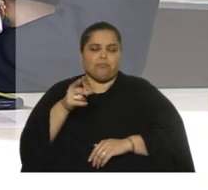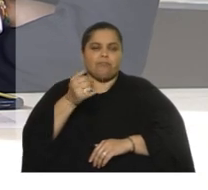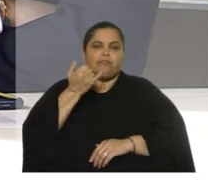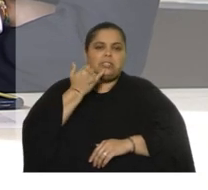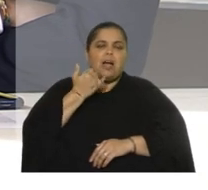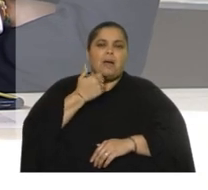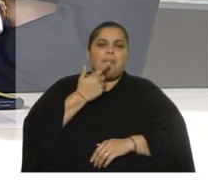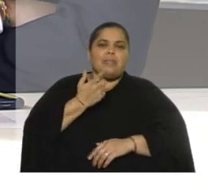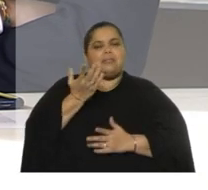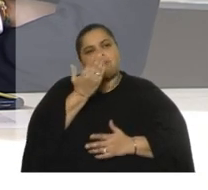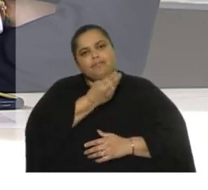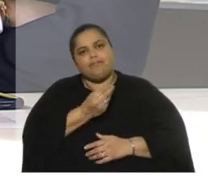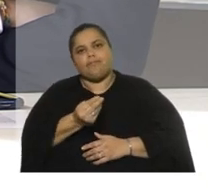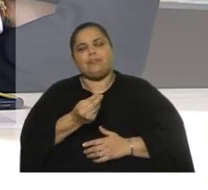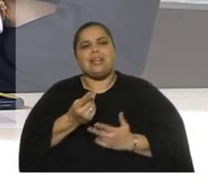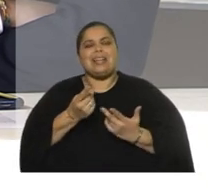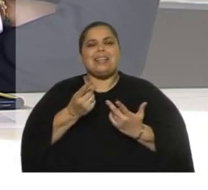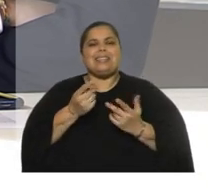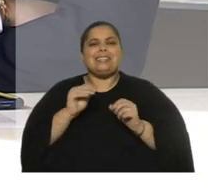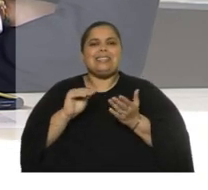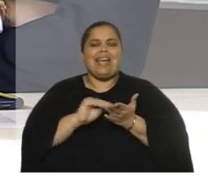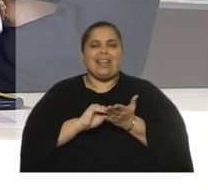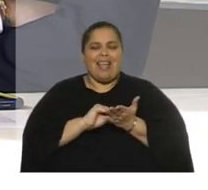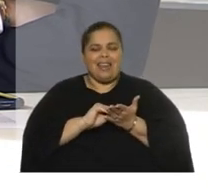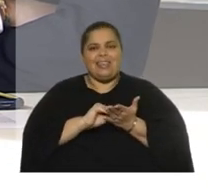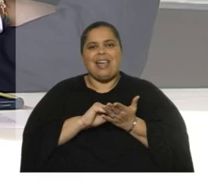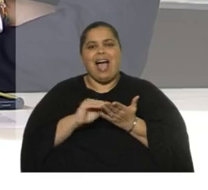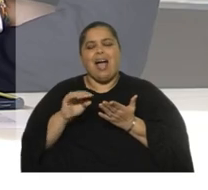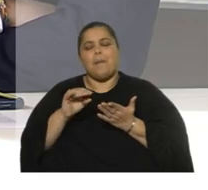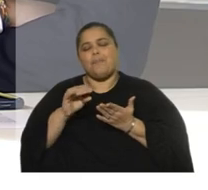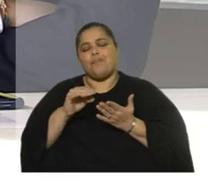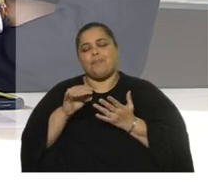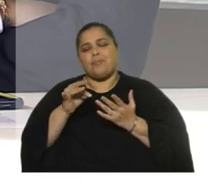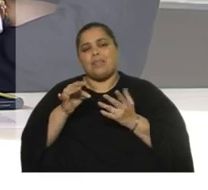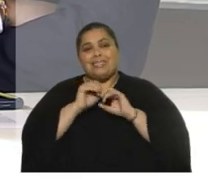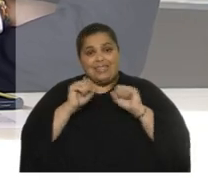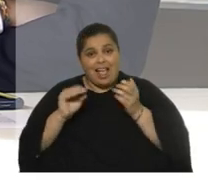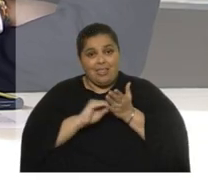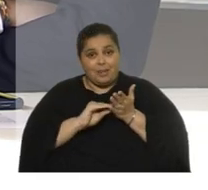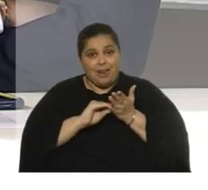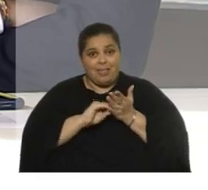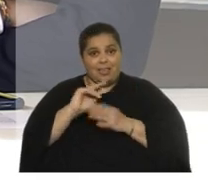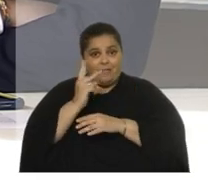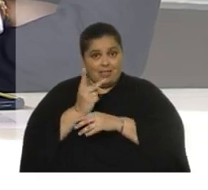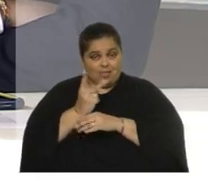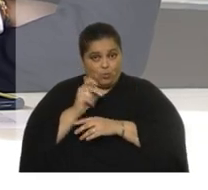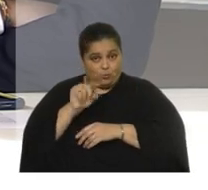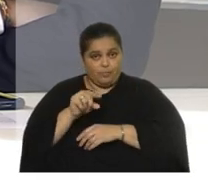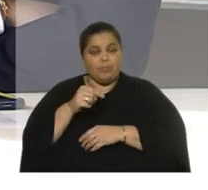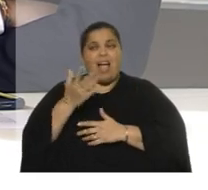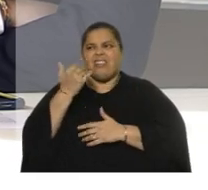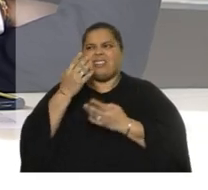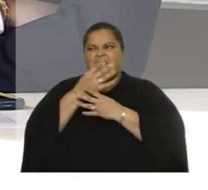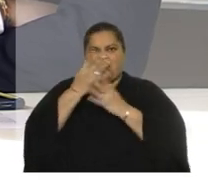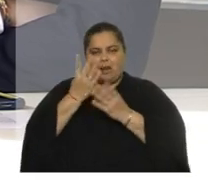dijo de ocupar la Secretaría Administrativa del Consejo Delictivo Central, porque quedaba vacante la Secretaría General, ahí ha habido